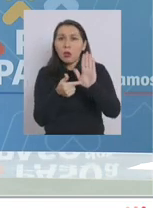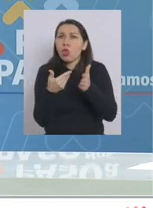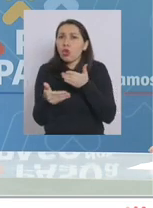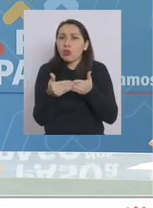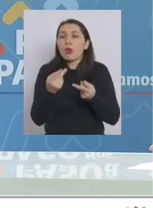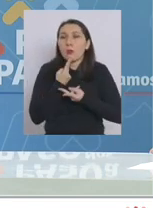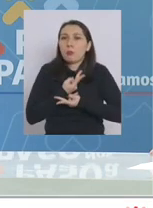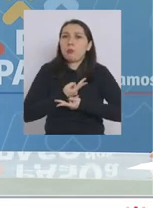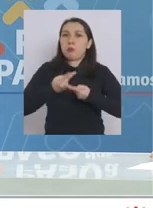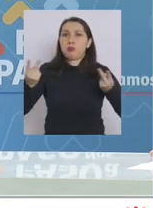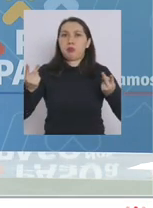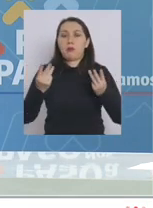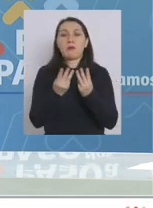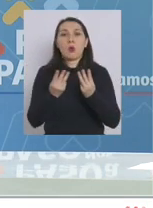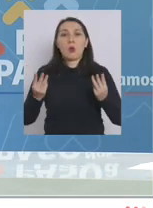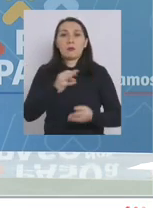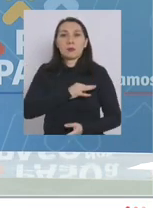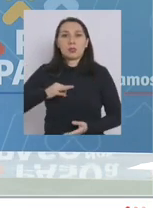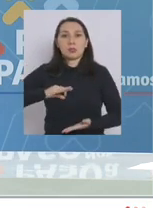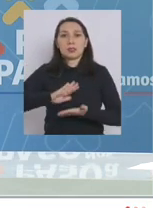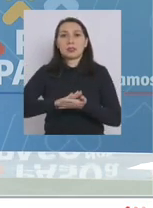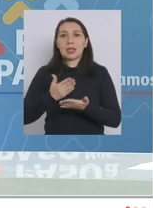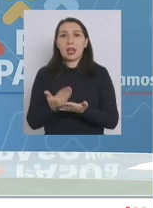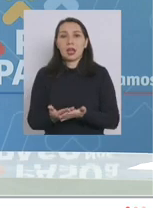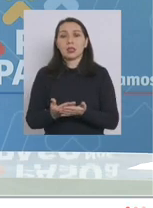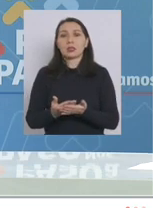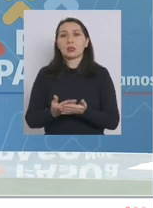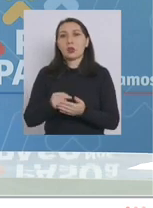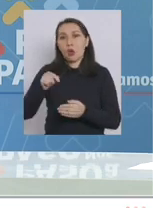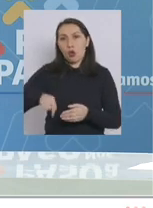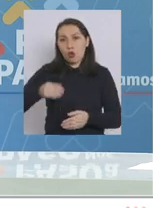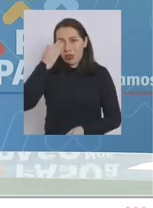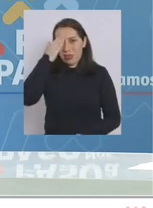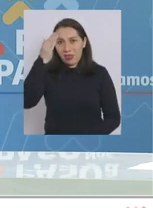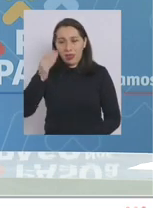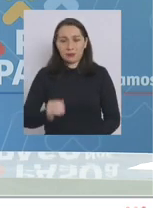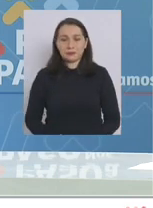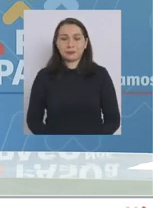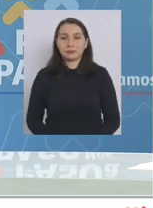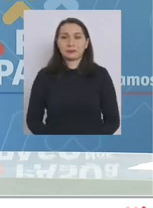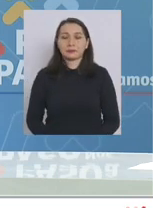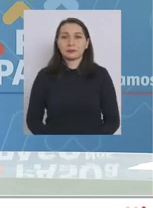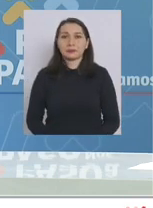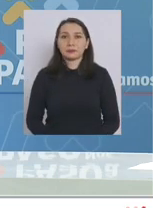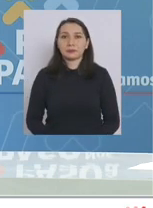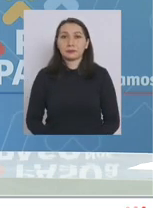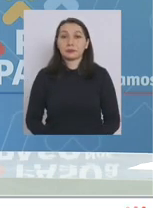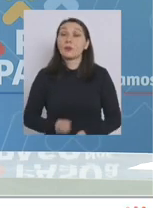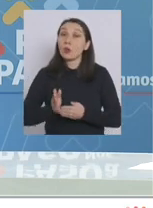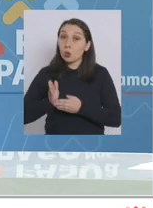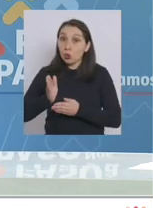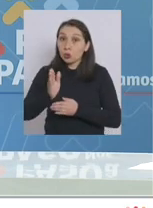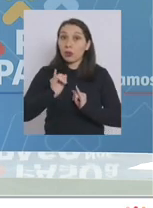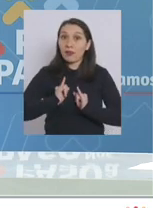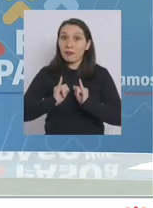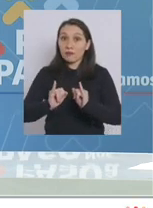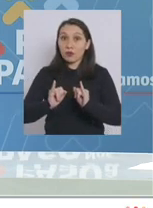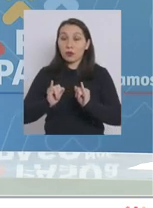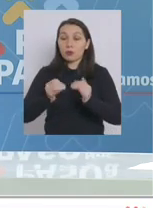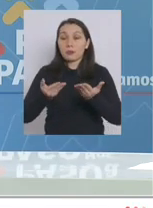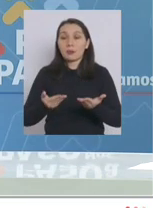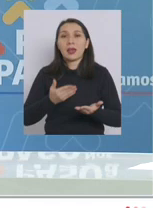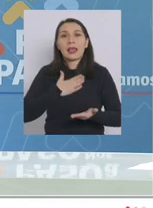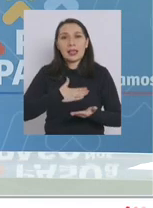estar publicada en la página del Ministerio de Salud durante el día de hoy. Continuando con el reporte,